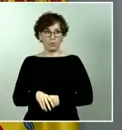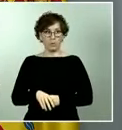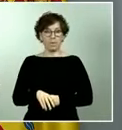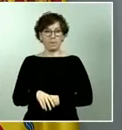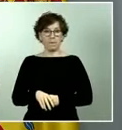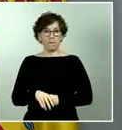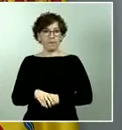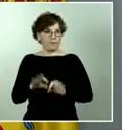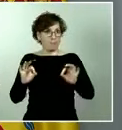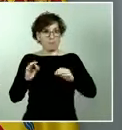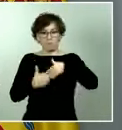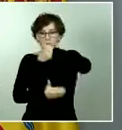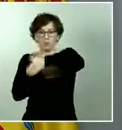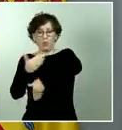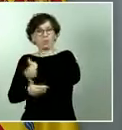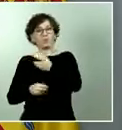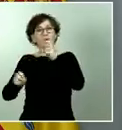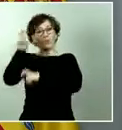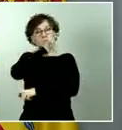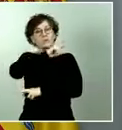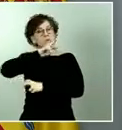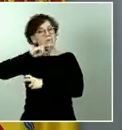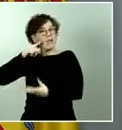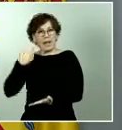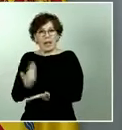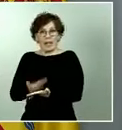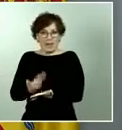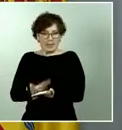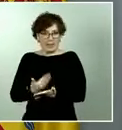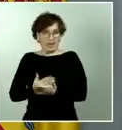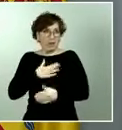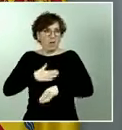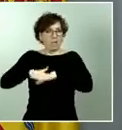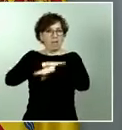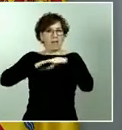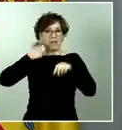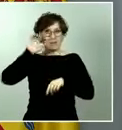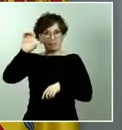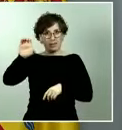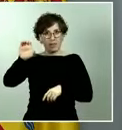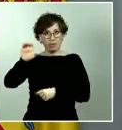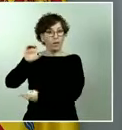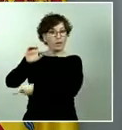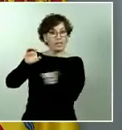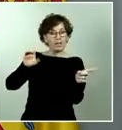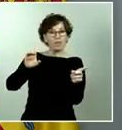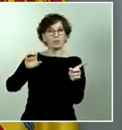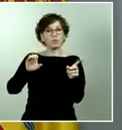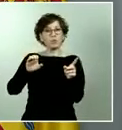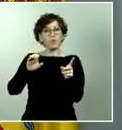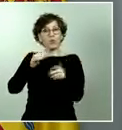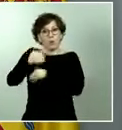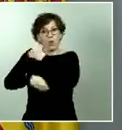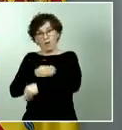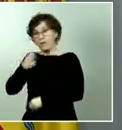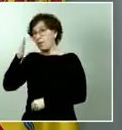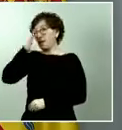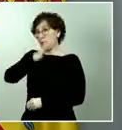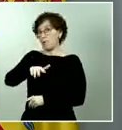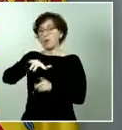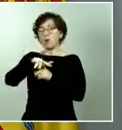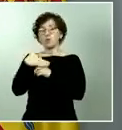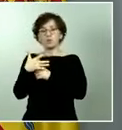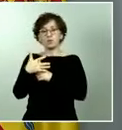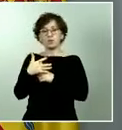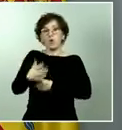Derecho y las fuerzas y cuerpos actúan en parámetros. A la hora de denunciar los hechos, esto que quede claro, actúan en parámetros